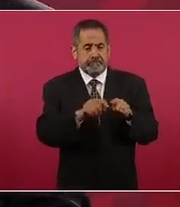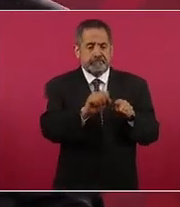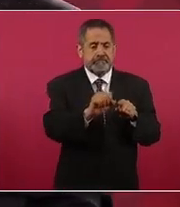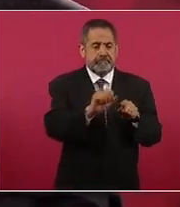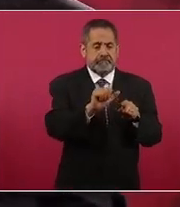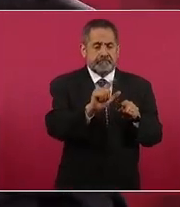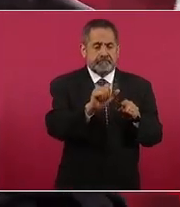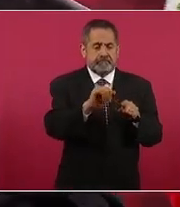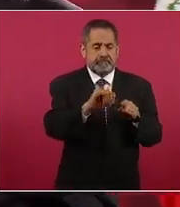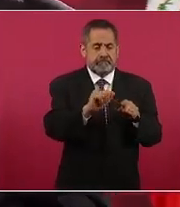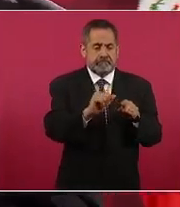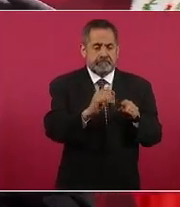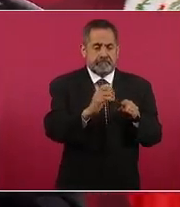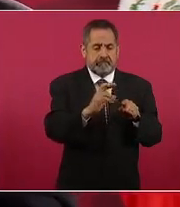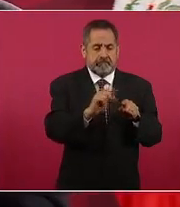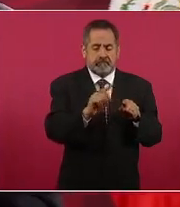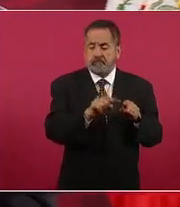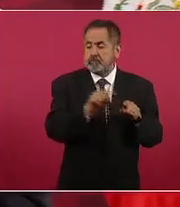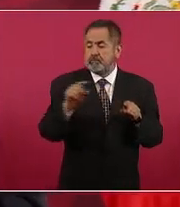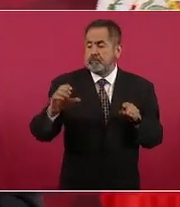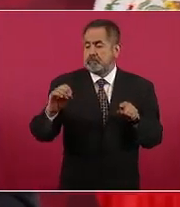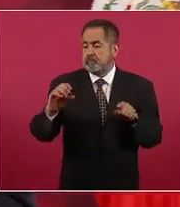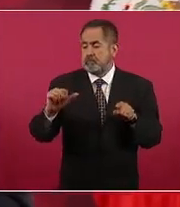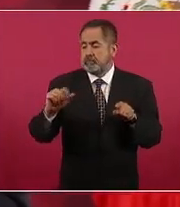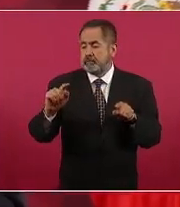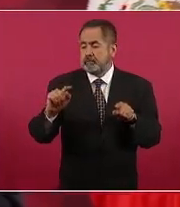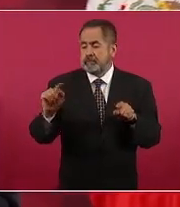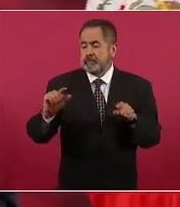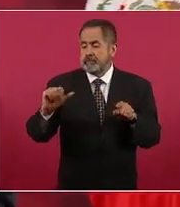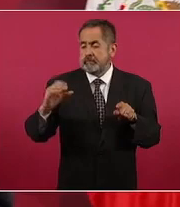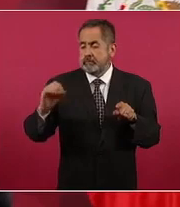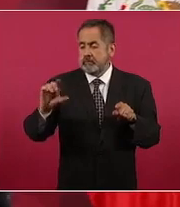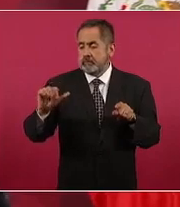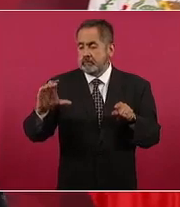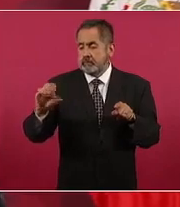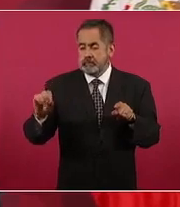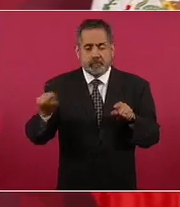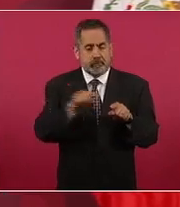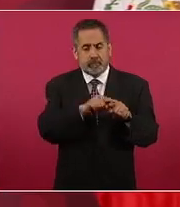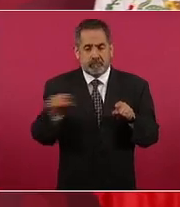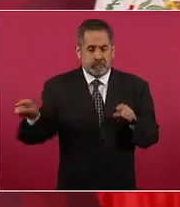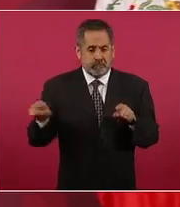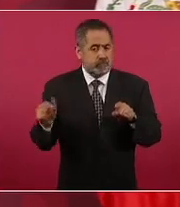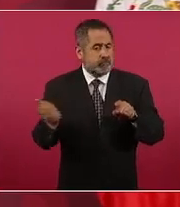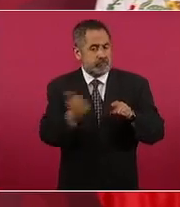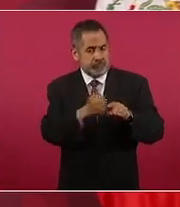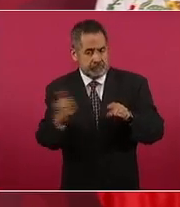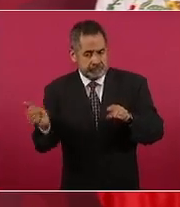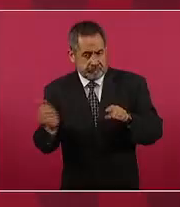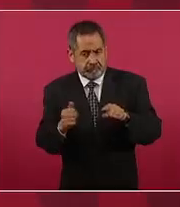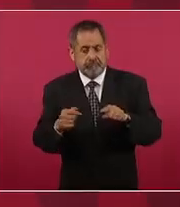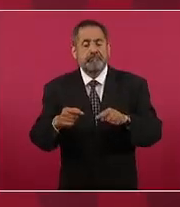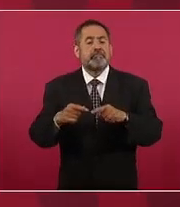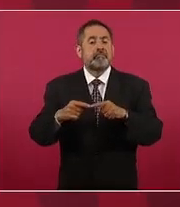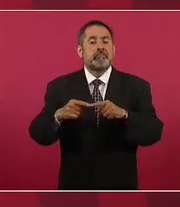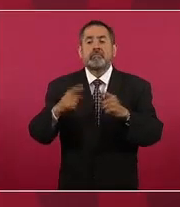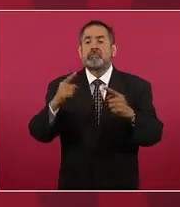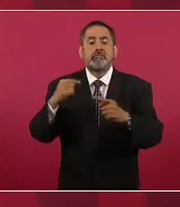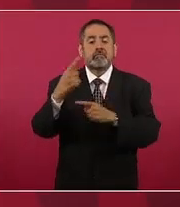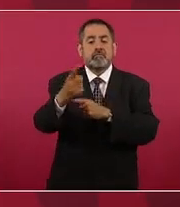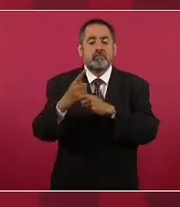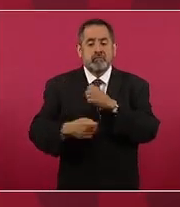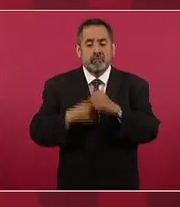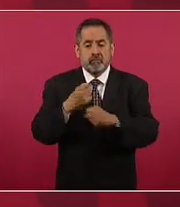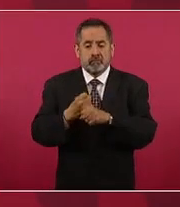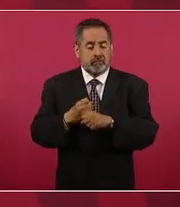Coatzacoalcos y el año que viene ya va a poderse subir al tren en Salina